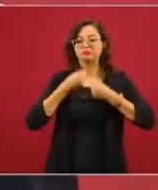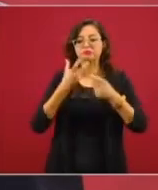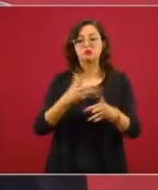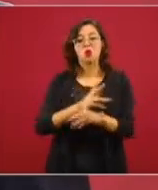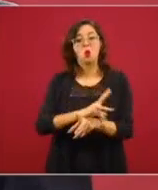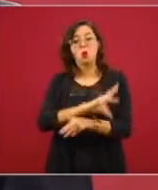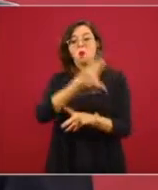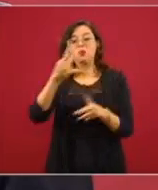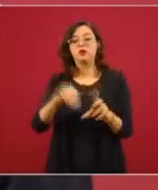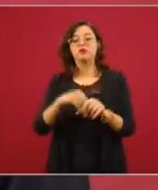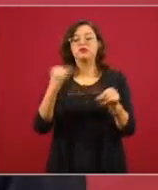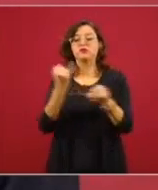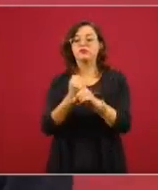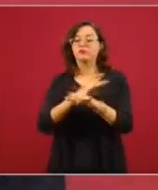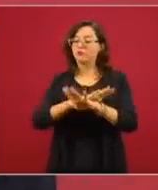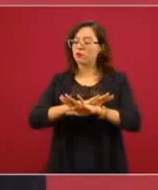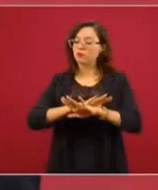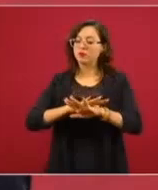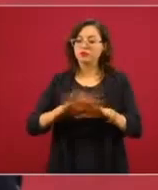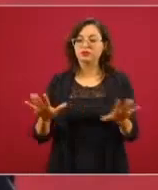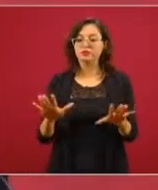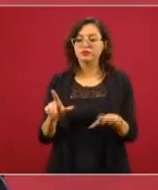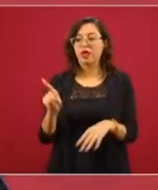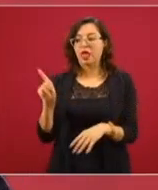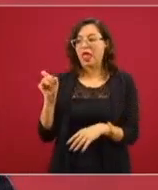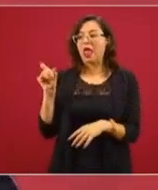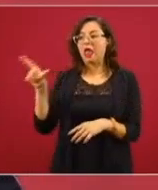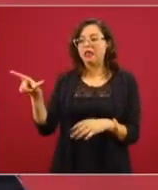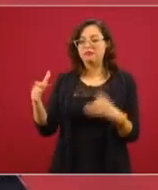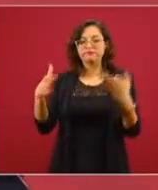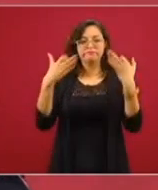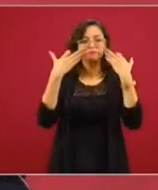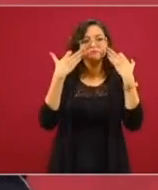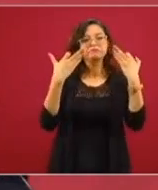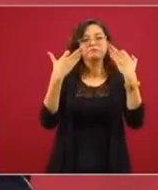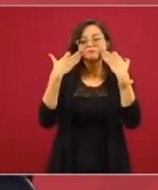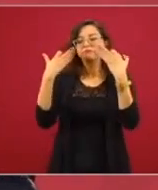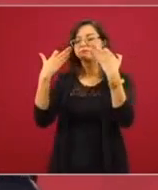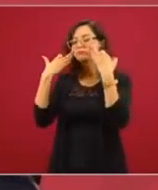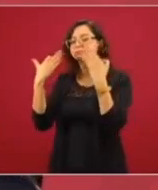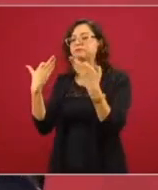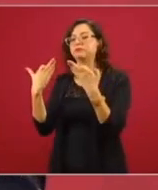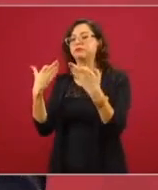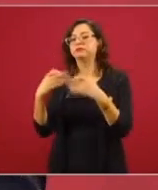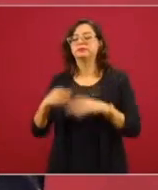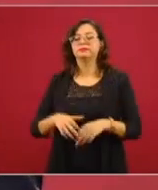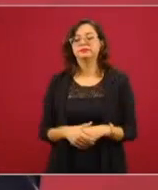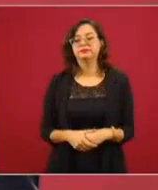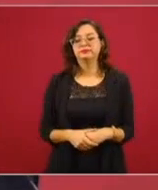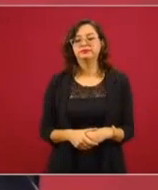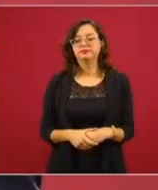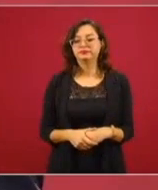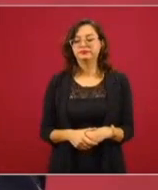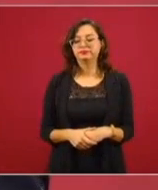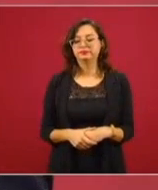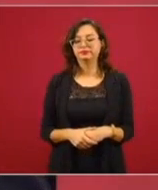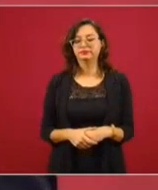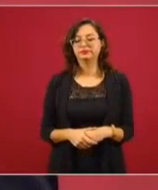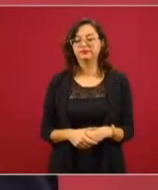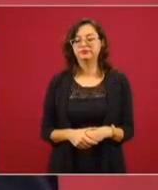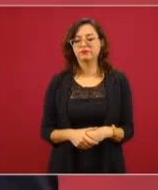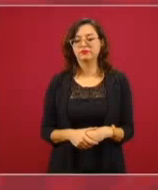a los casos que le tocó atender